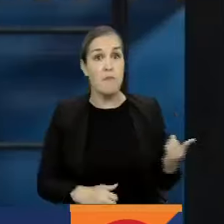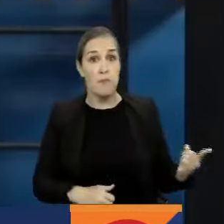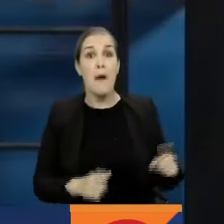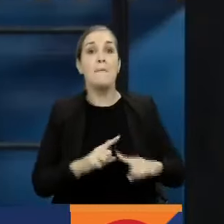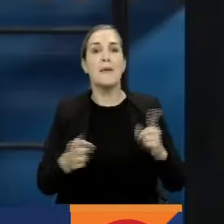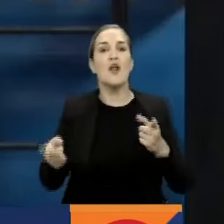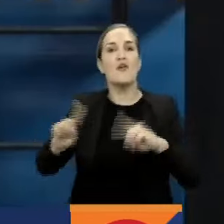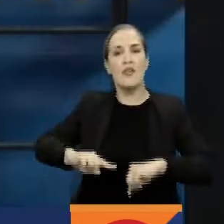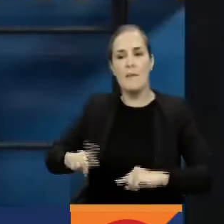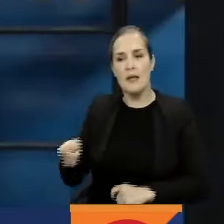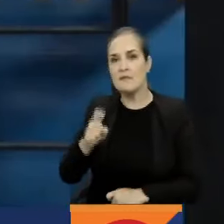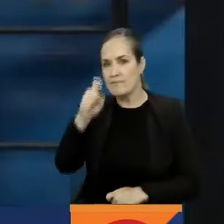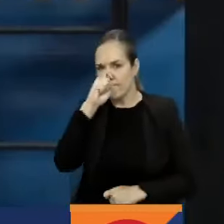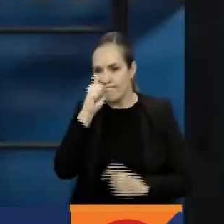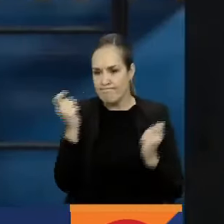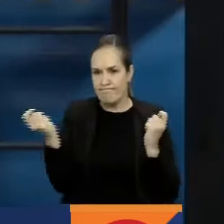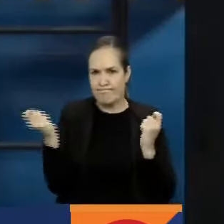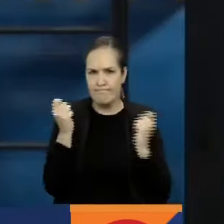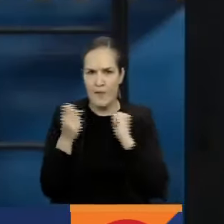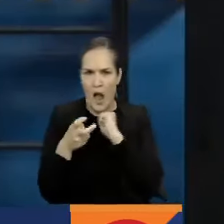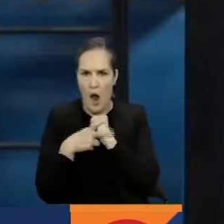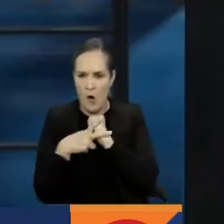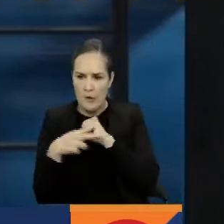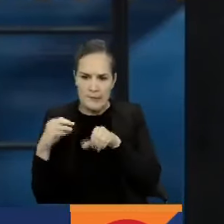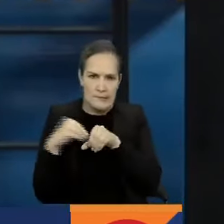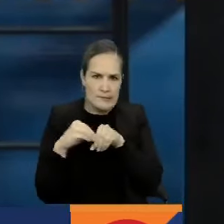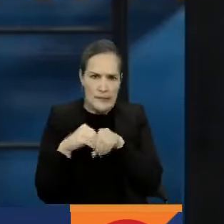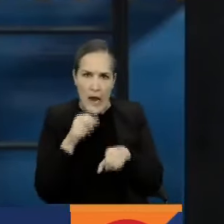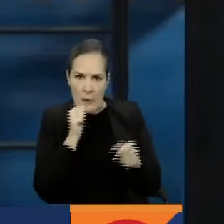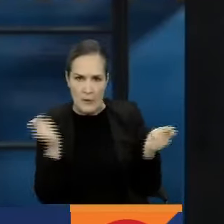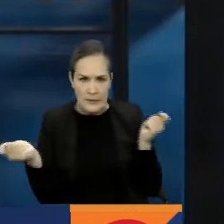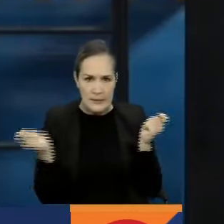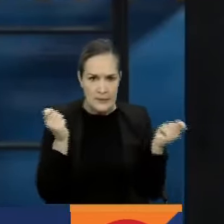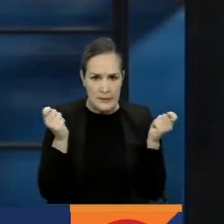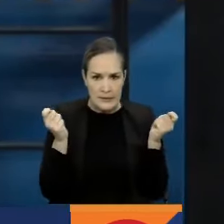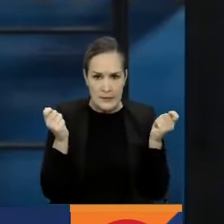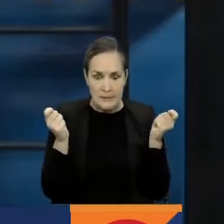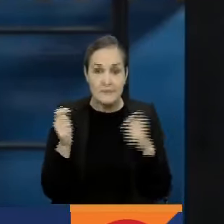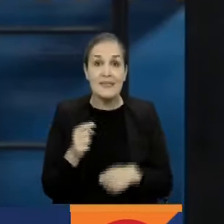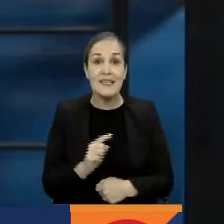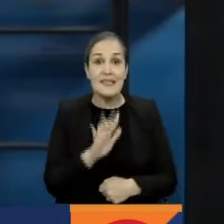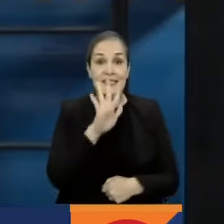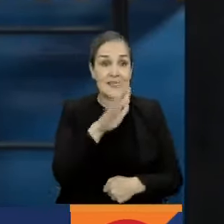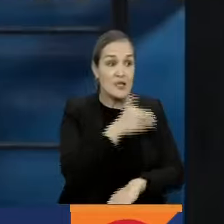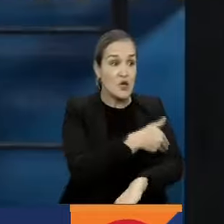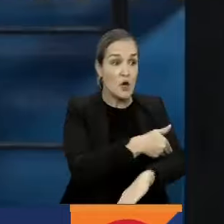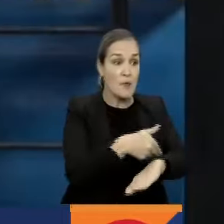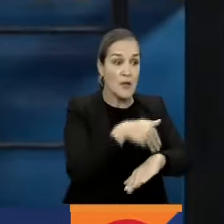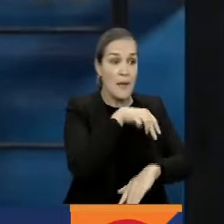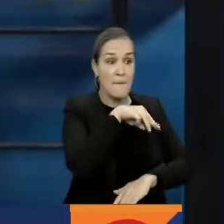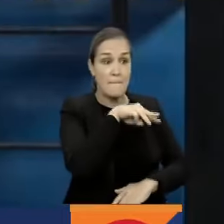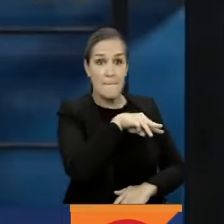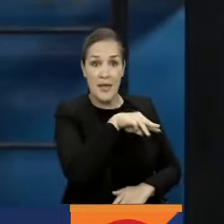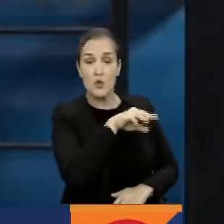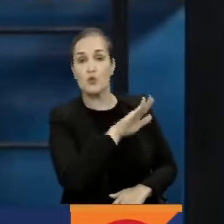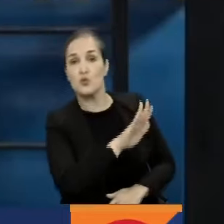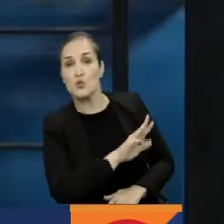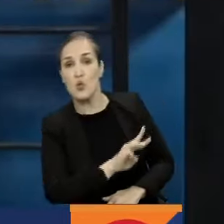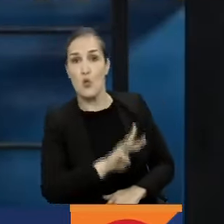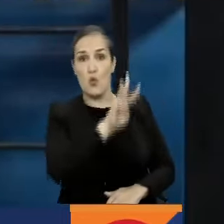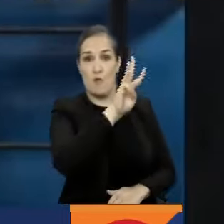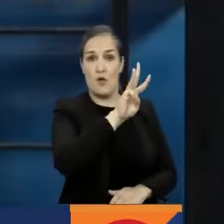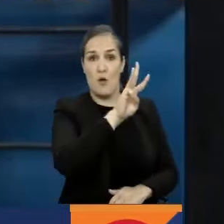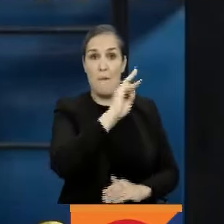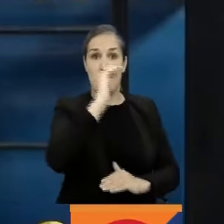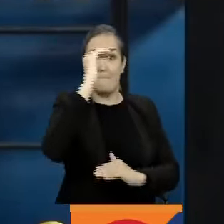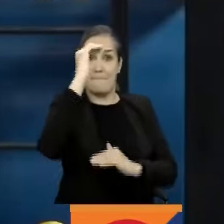reduciendo el consumo y que las medidas han funcionado. Esos 5 millones de metros cúbicos que hemos reducido el